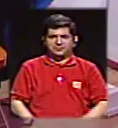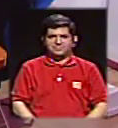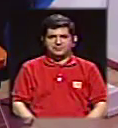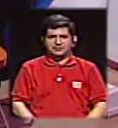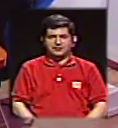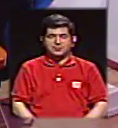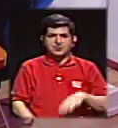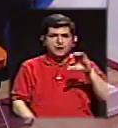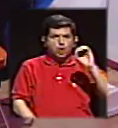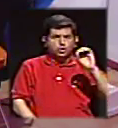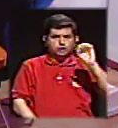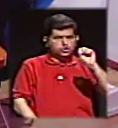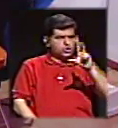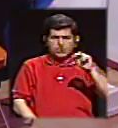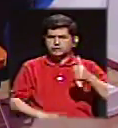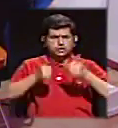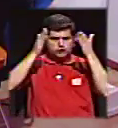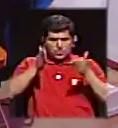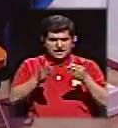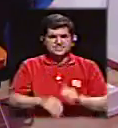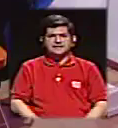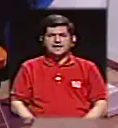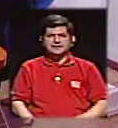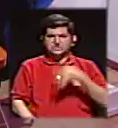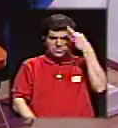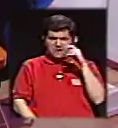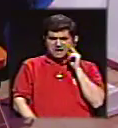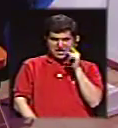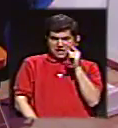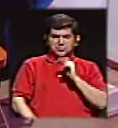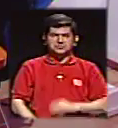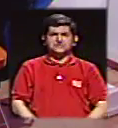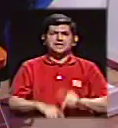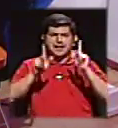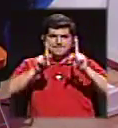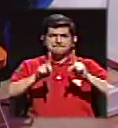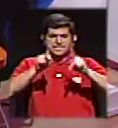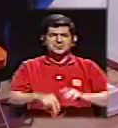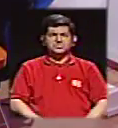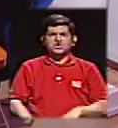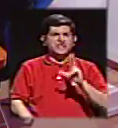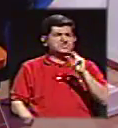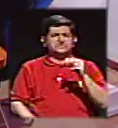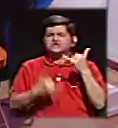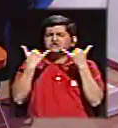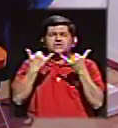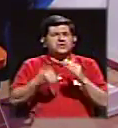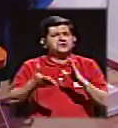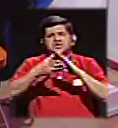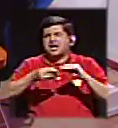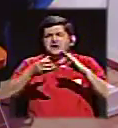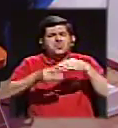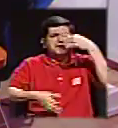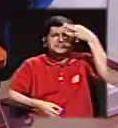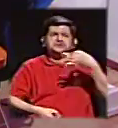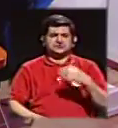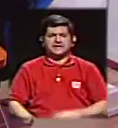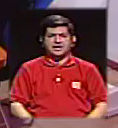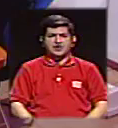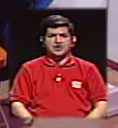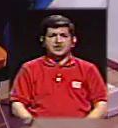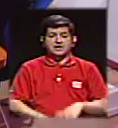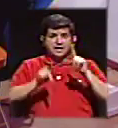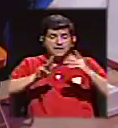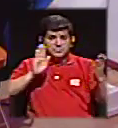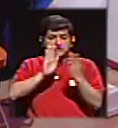¿Cómo si Otón Solís no es candidato? ¿Qué le hace creer a ellos que las personas no comen cuento? Y llega alguien de